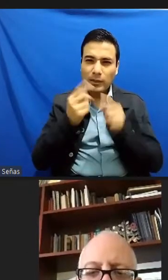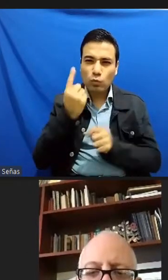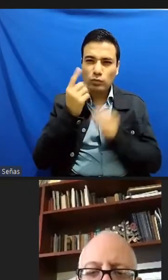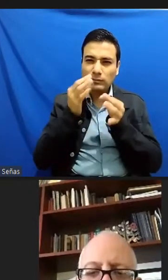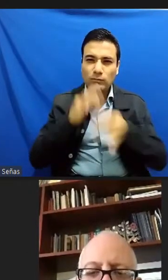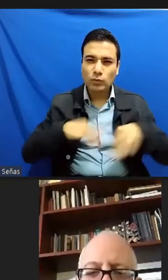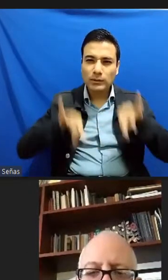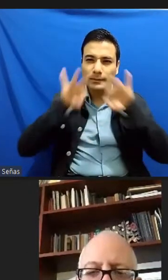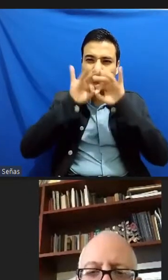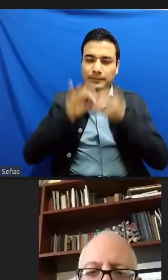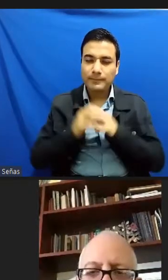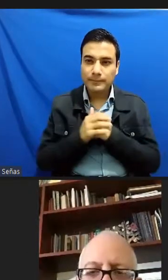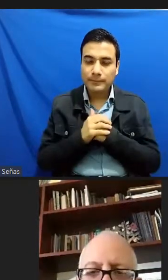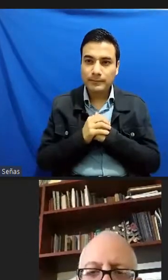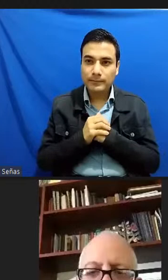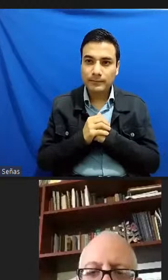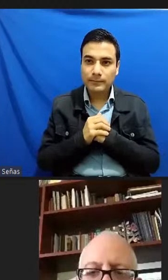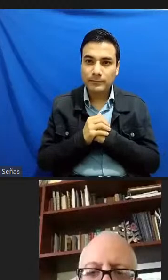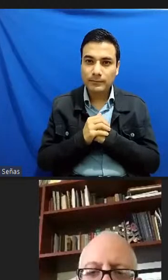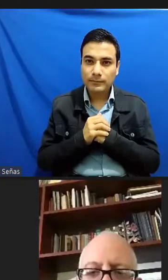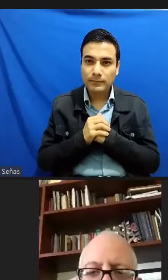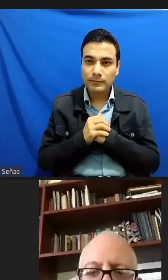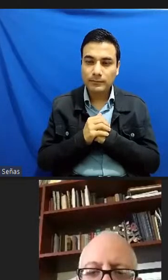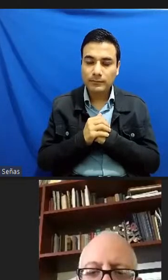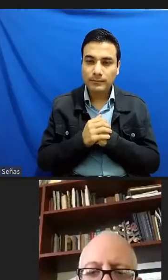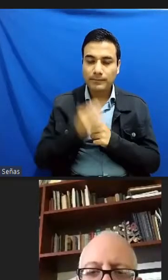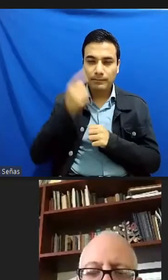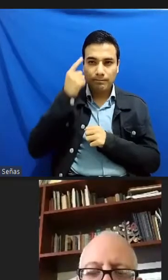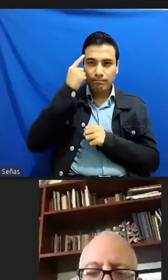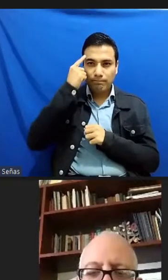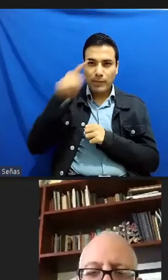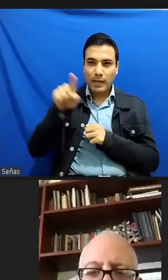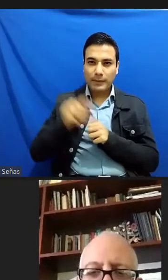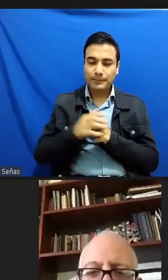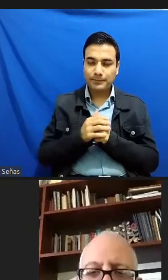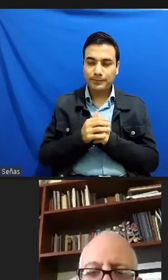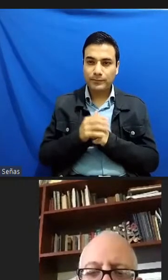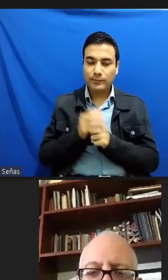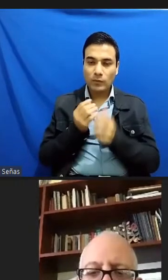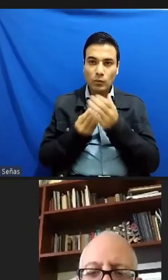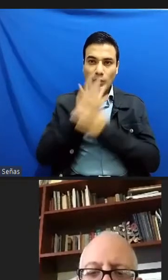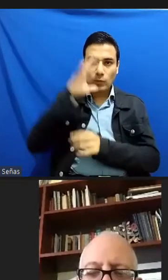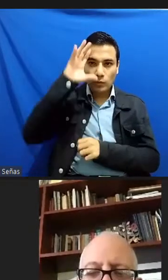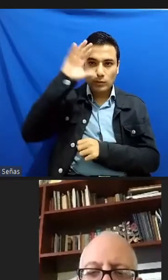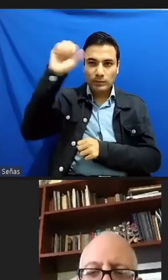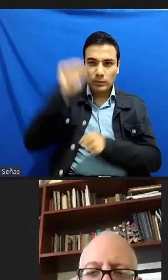importante para conseguir crear nuevos conceptos?